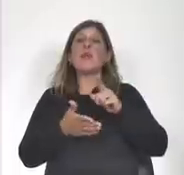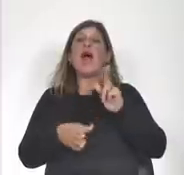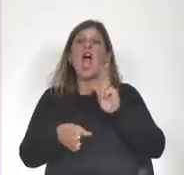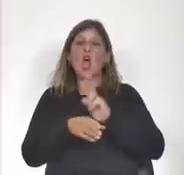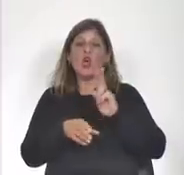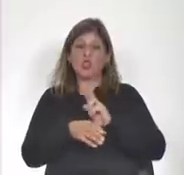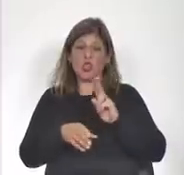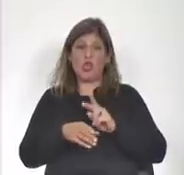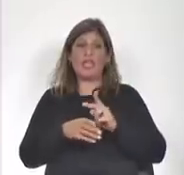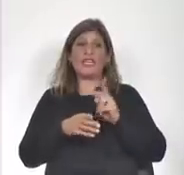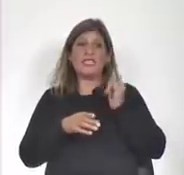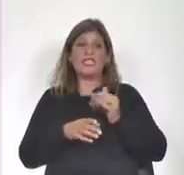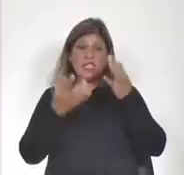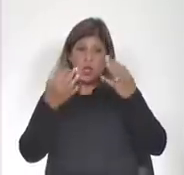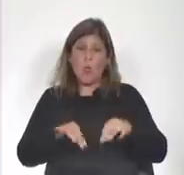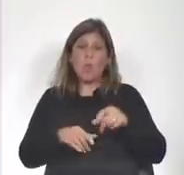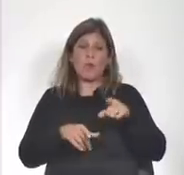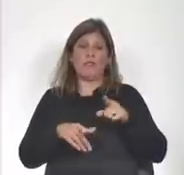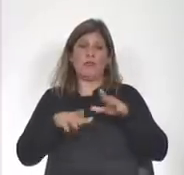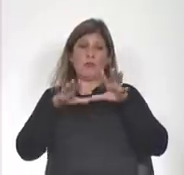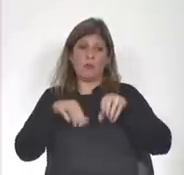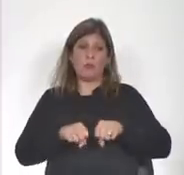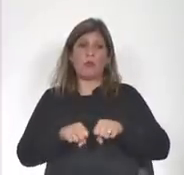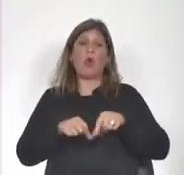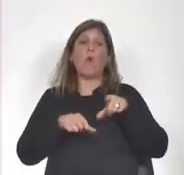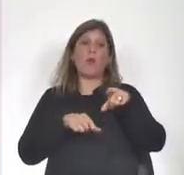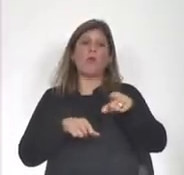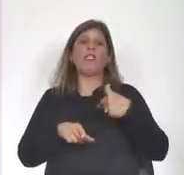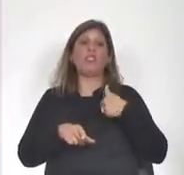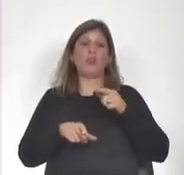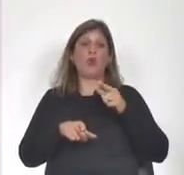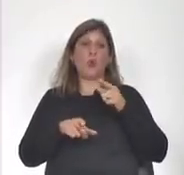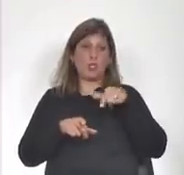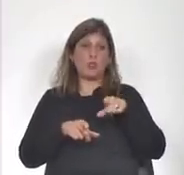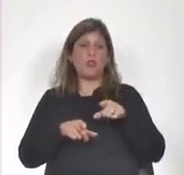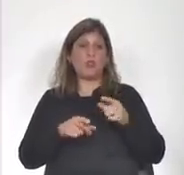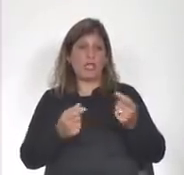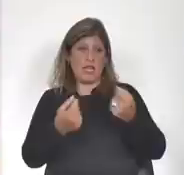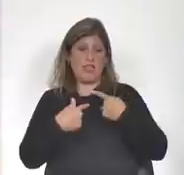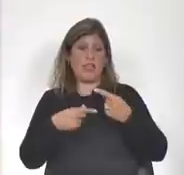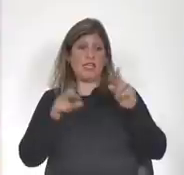de los compromisos que asumen los beneficiarios cuando se les conceden las exoneraciones